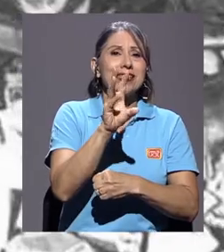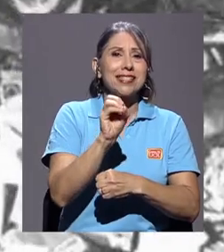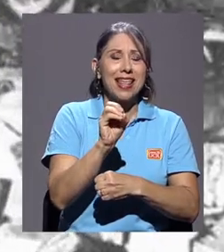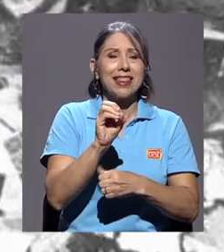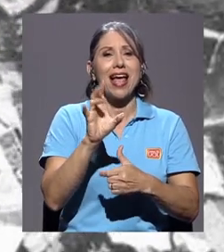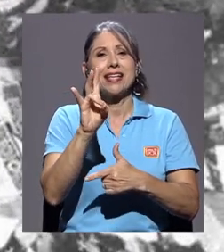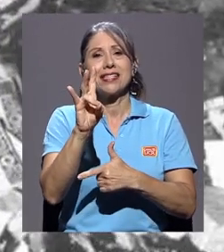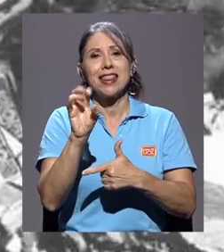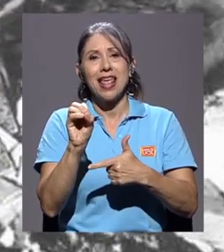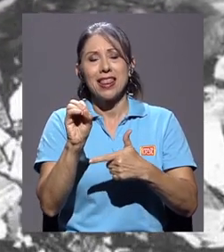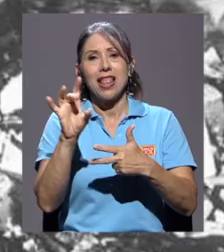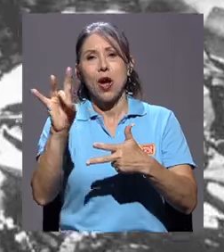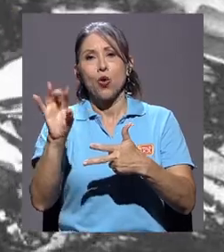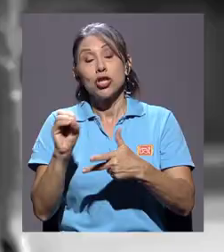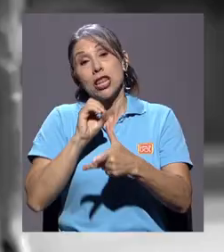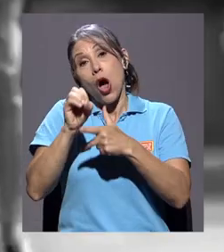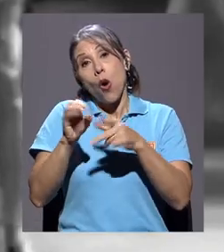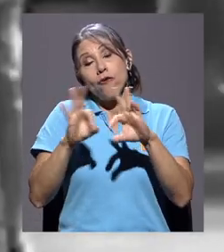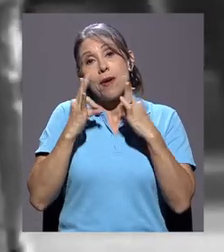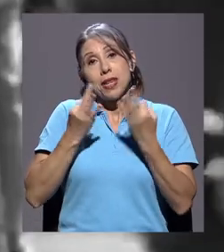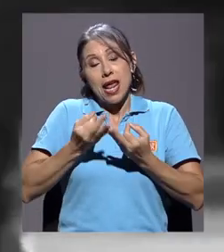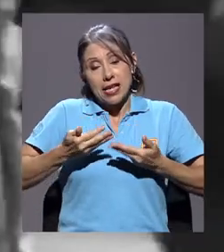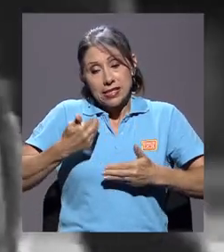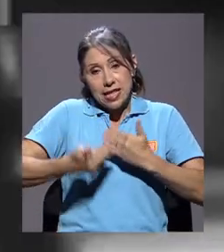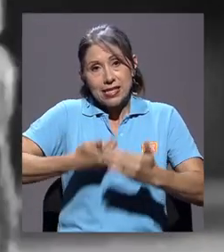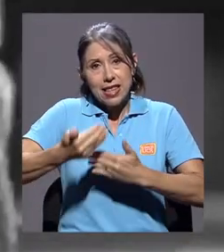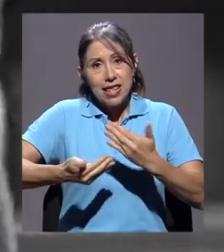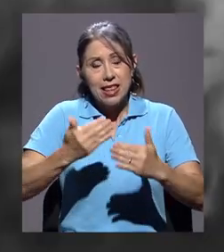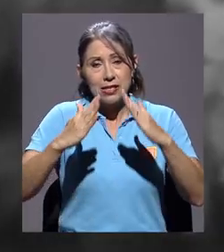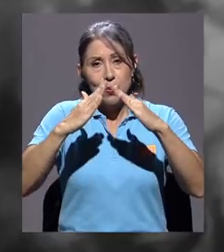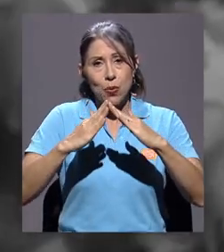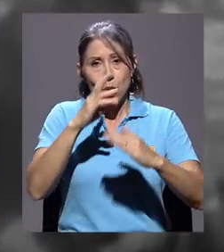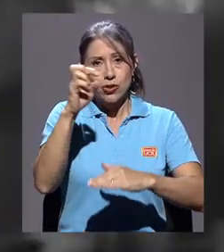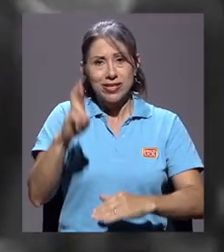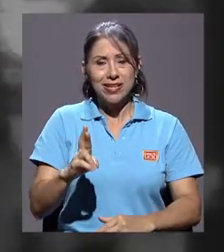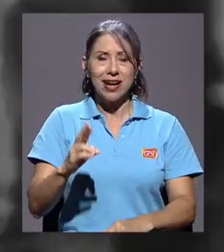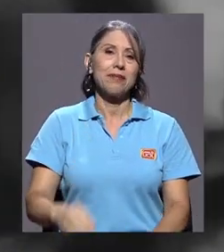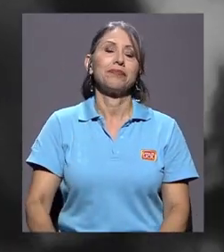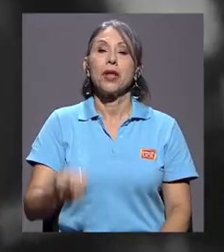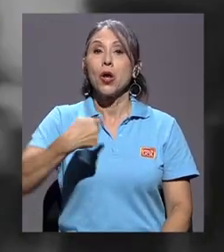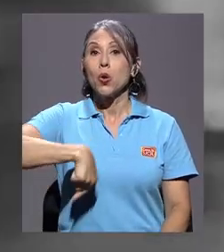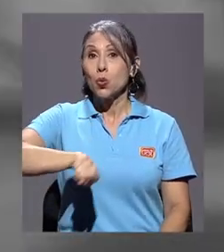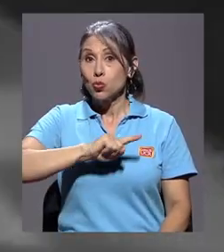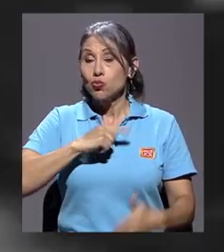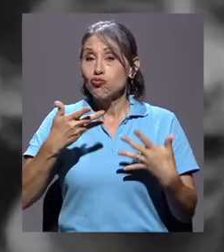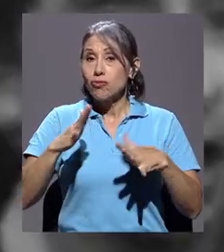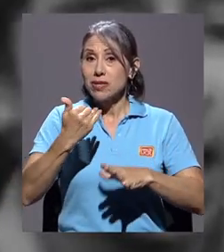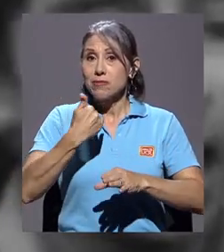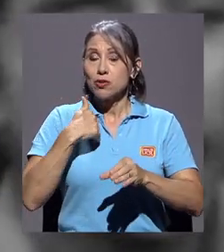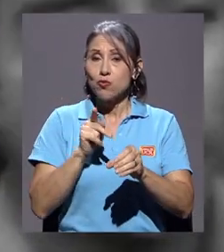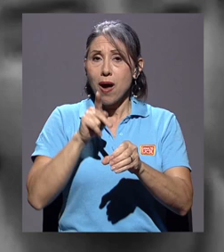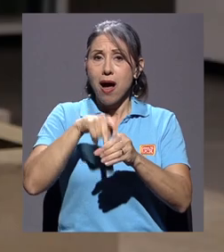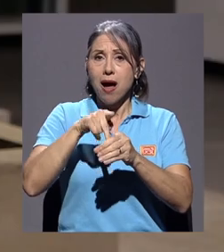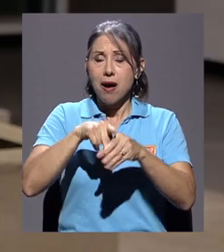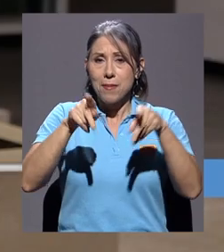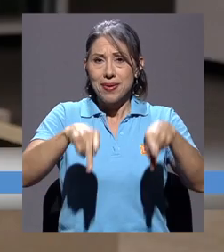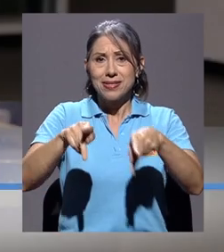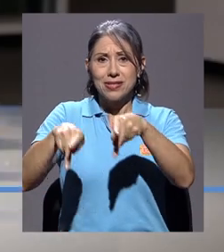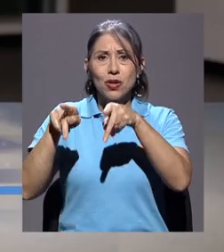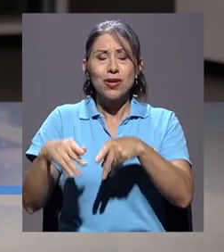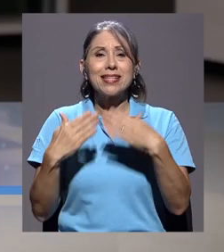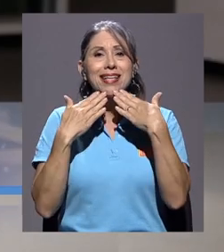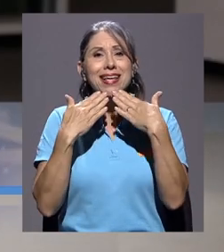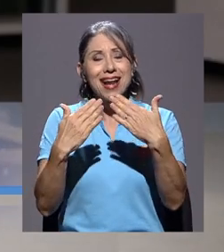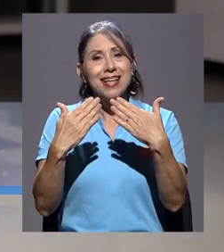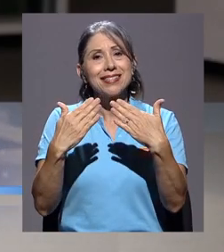70 y 80 o sus descendientes que residen en Costa Rica. Hemos contado con la participación de personas que gracias